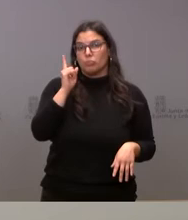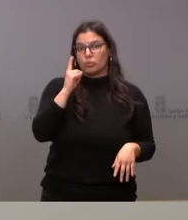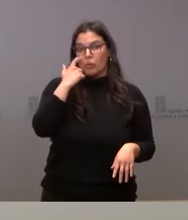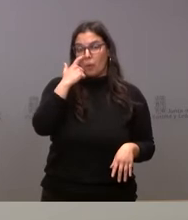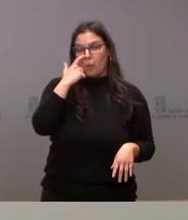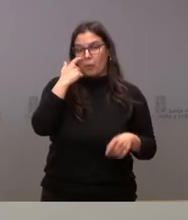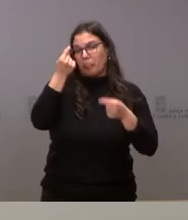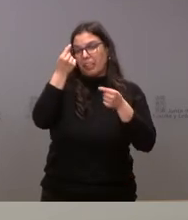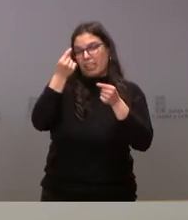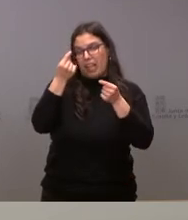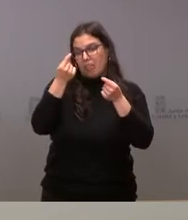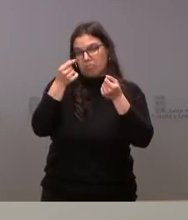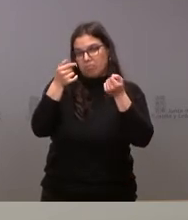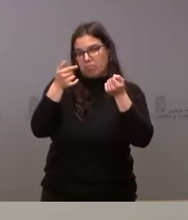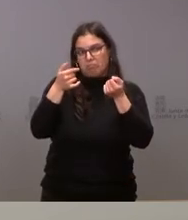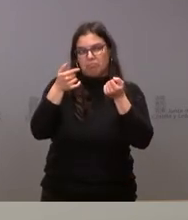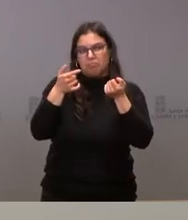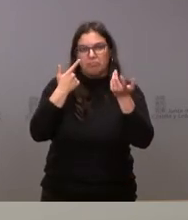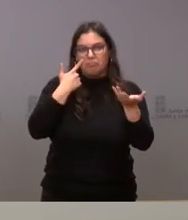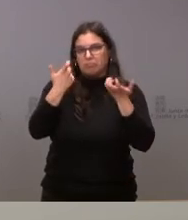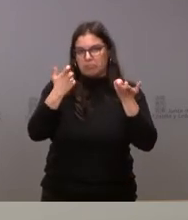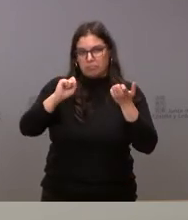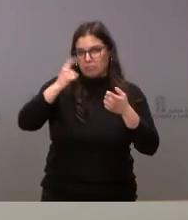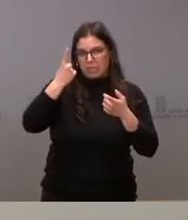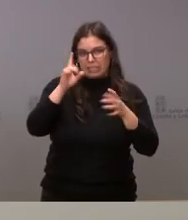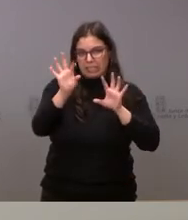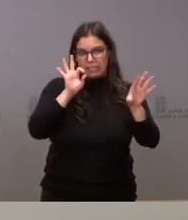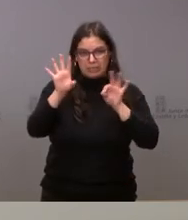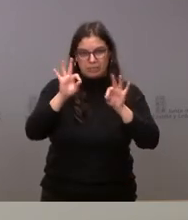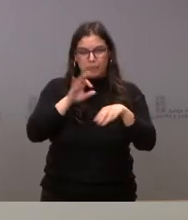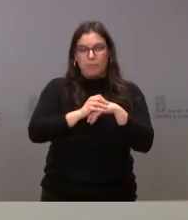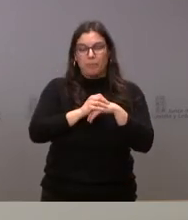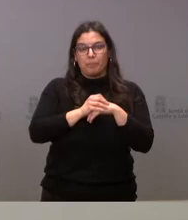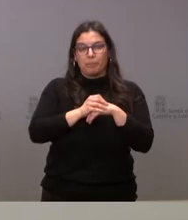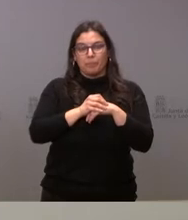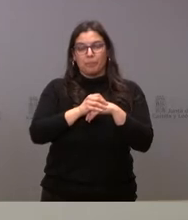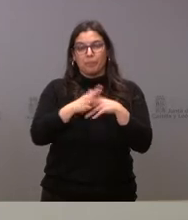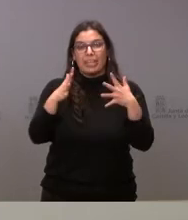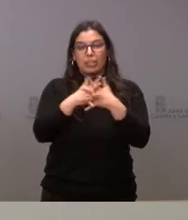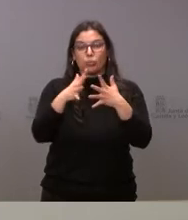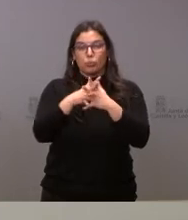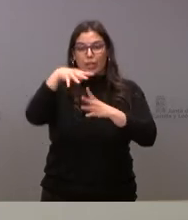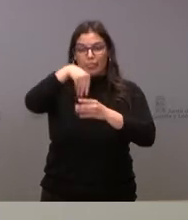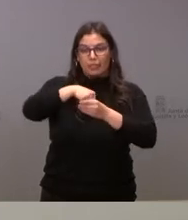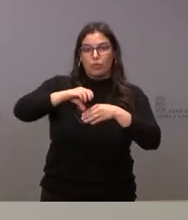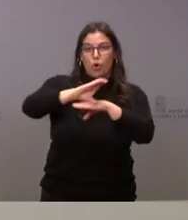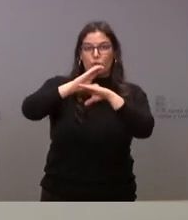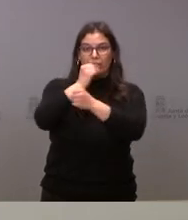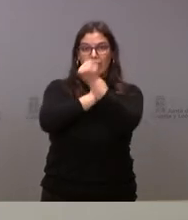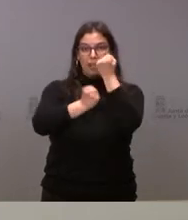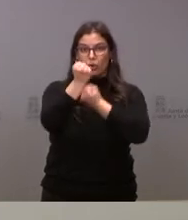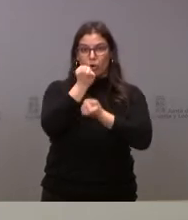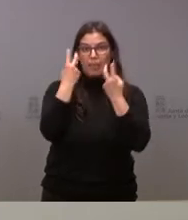detallo muy por encima de los más relevantes. Se ha modificado la estructura de la Consejería de Economía